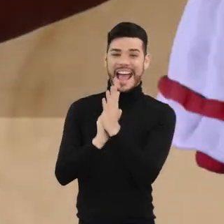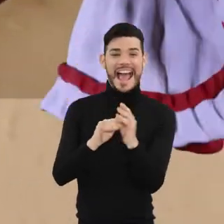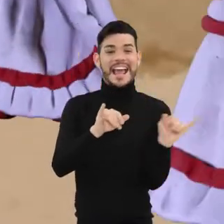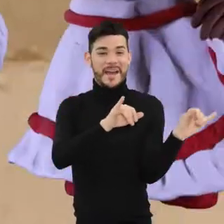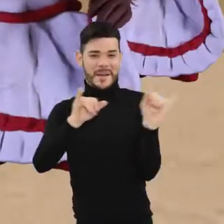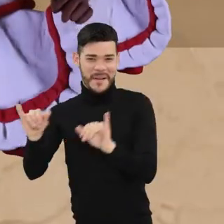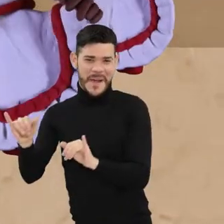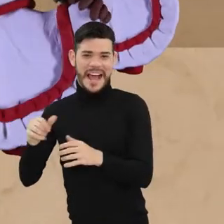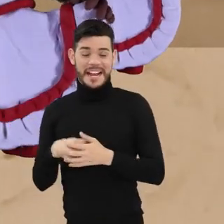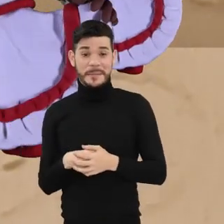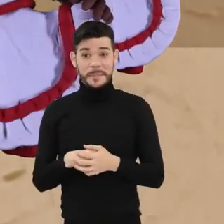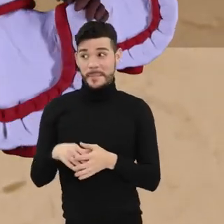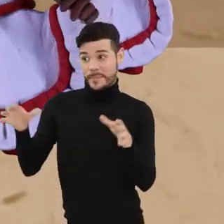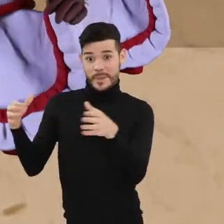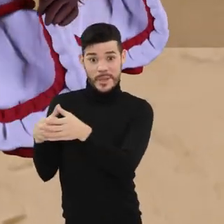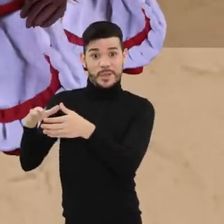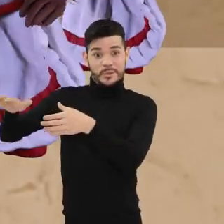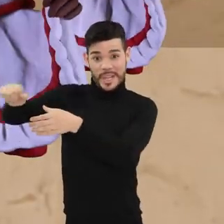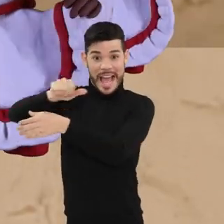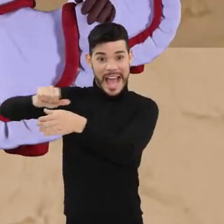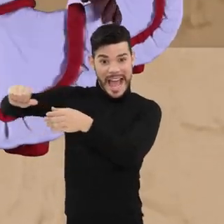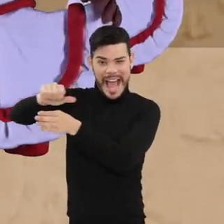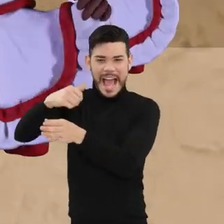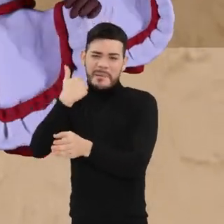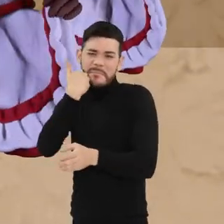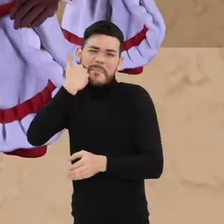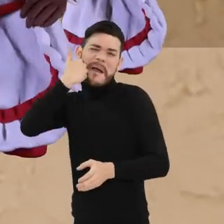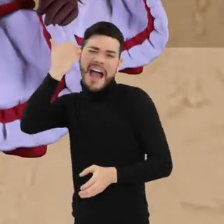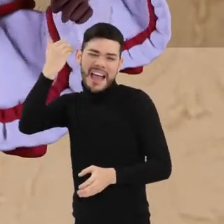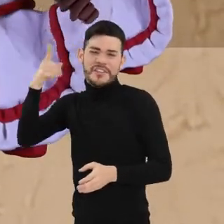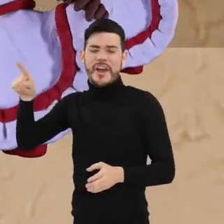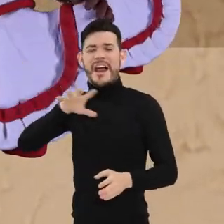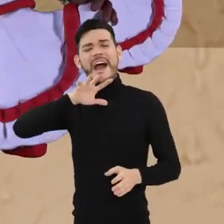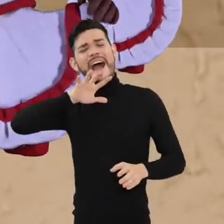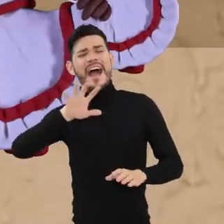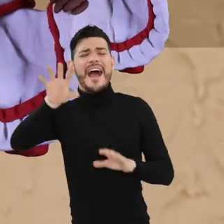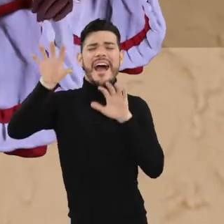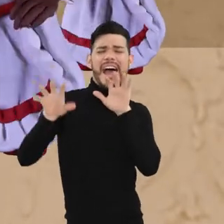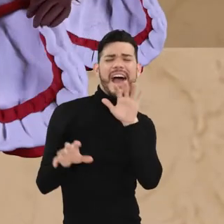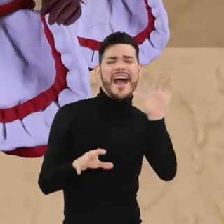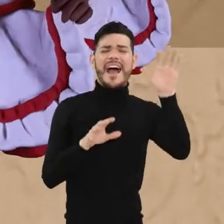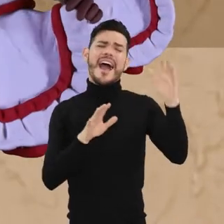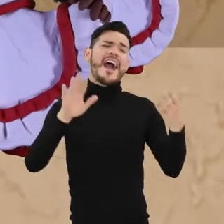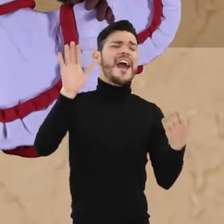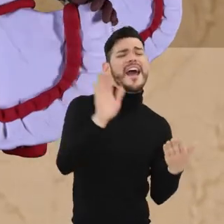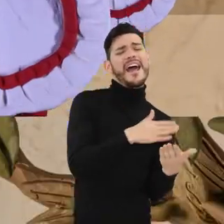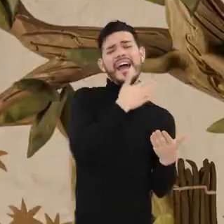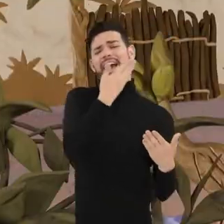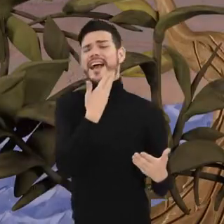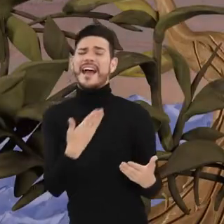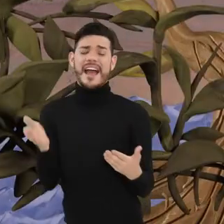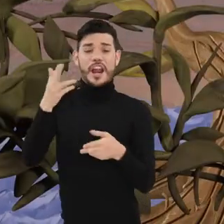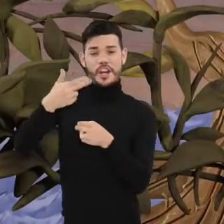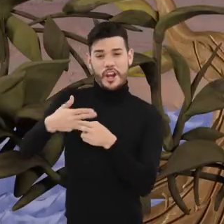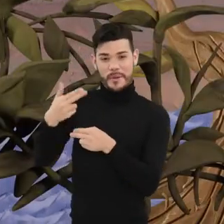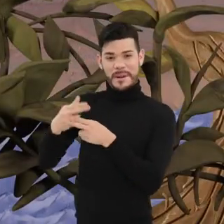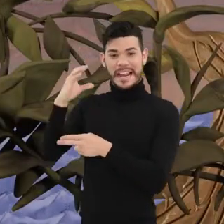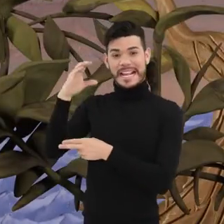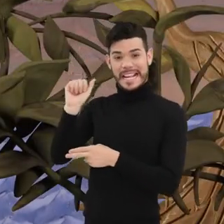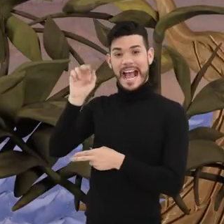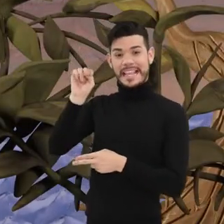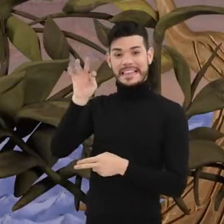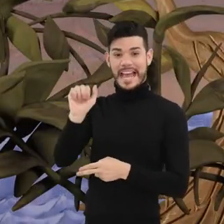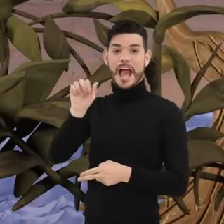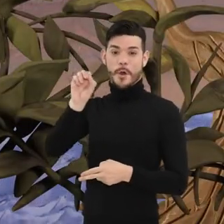El buyerengue es un canto bailado e interpretado por mujeres mayores, conocidas como cantadoras, que se desarrolló en los palenques y tiene